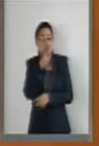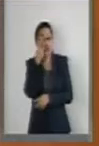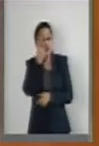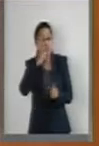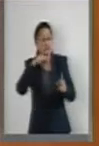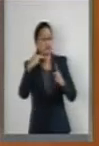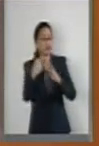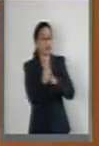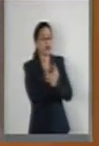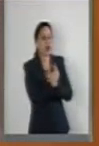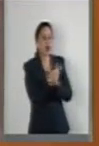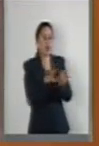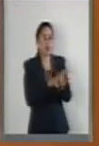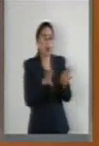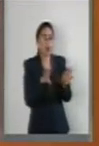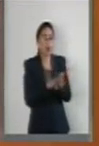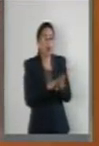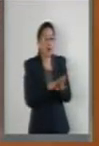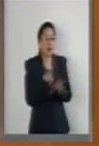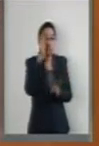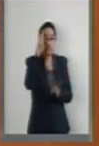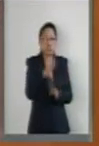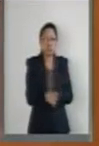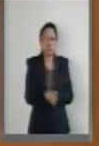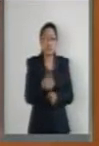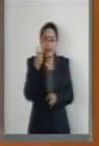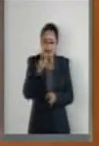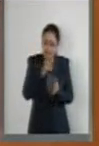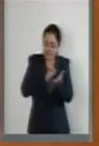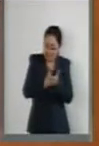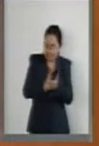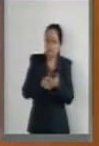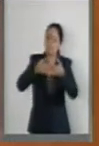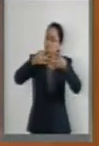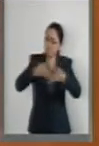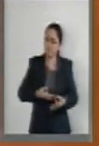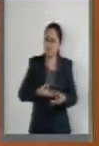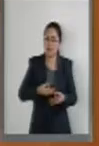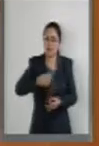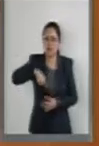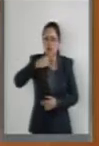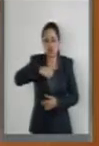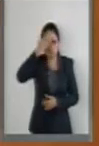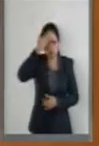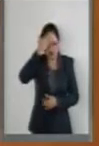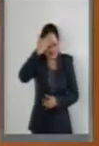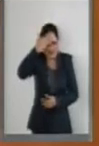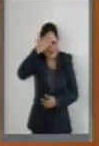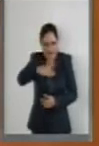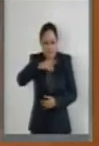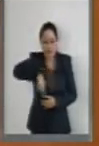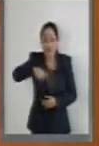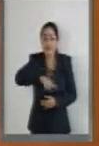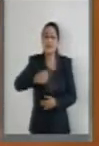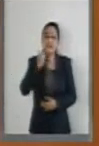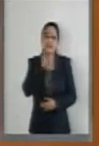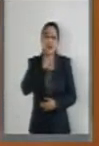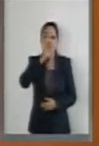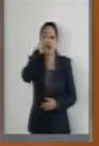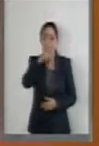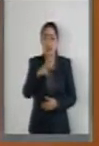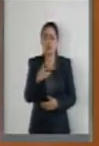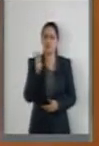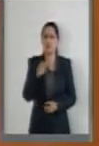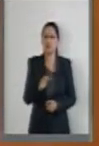lo reconoce, indivisibles, progresivos, universales. Sin embargo, fue el principio de interés